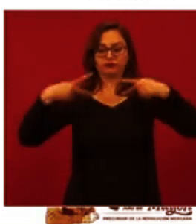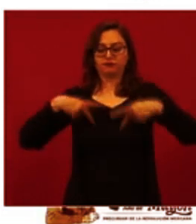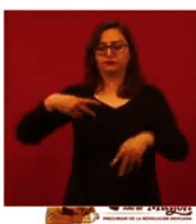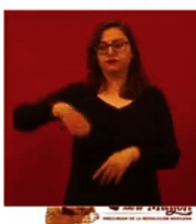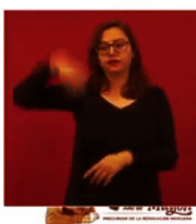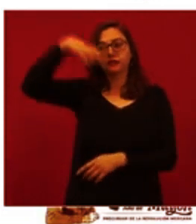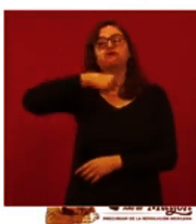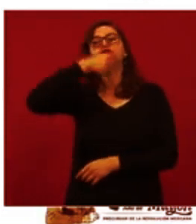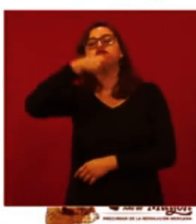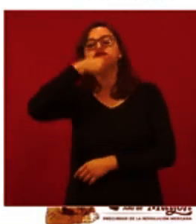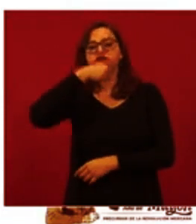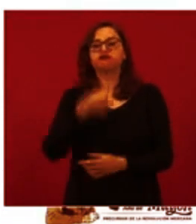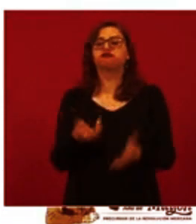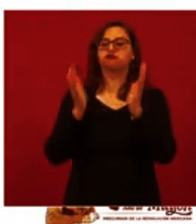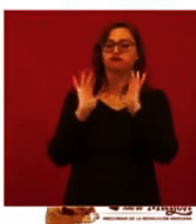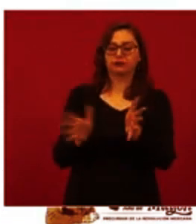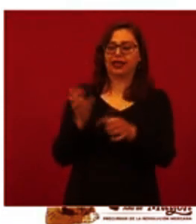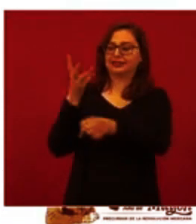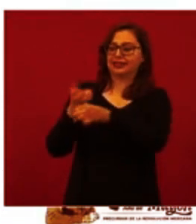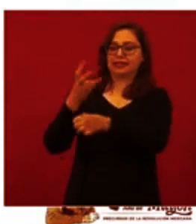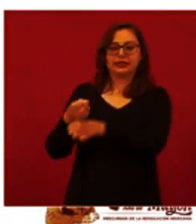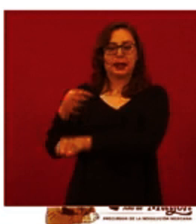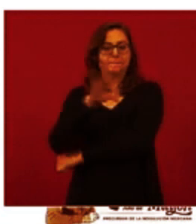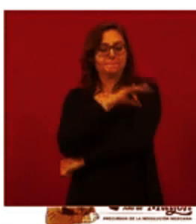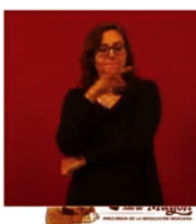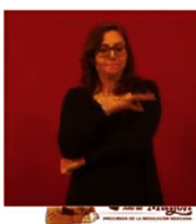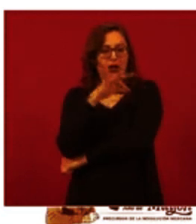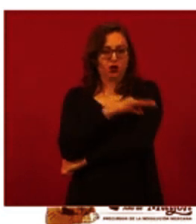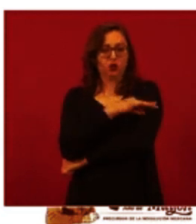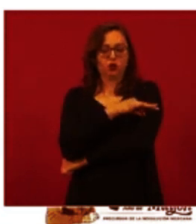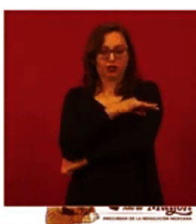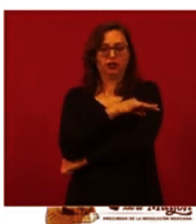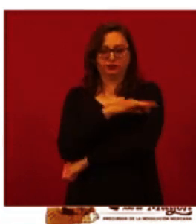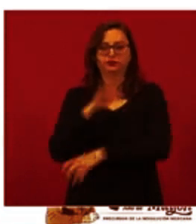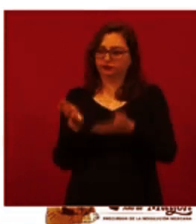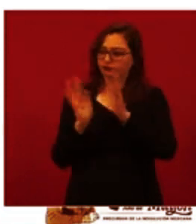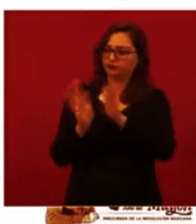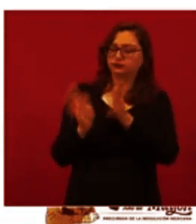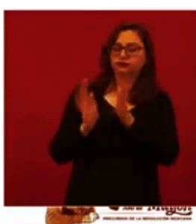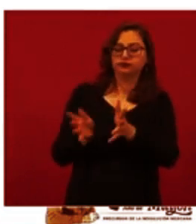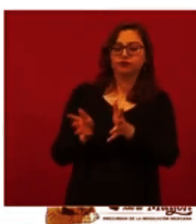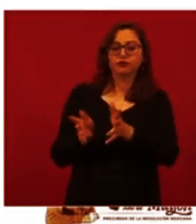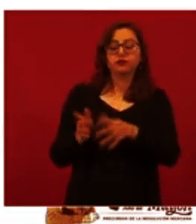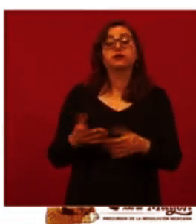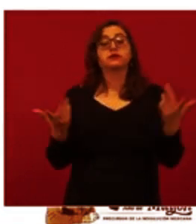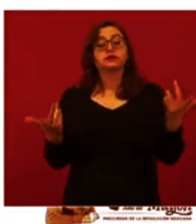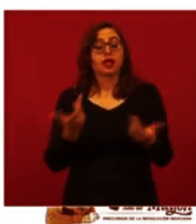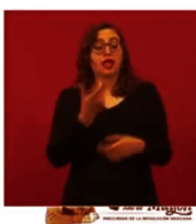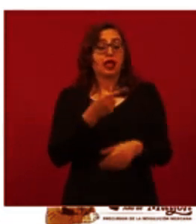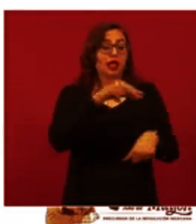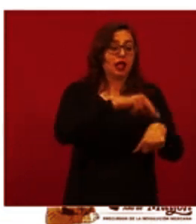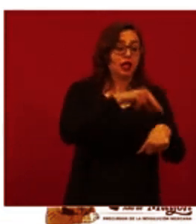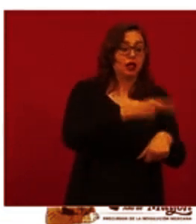mayores ya tienen tres dosis de vacuna, tienen el esquema reforzado. Y en el personal de salud,